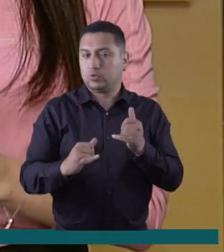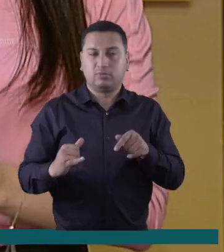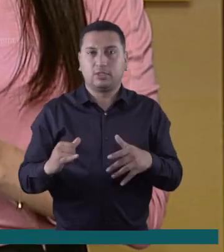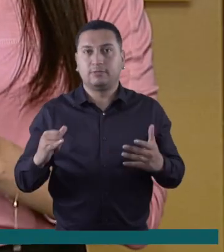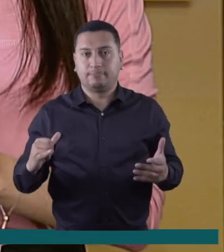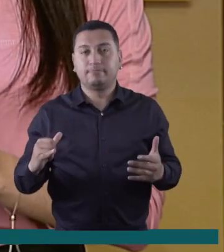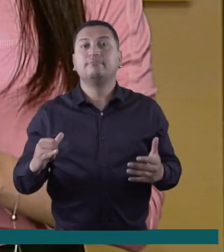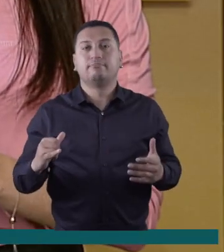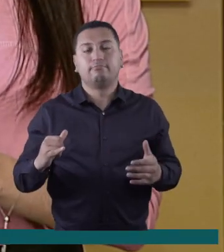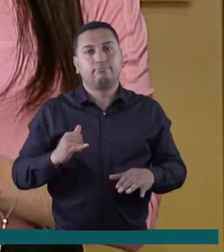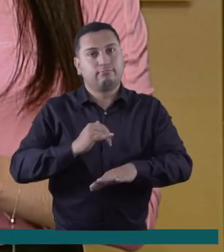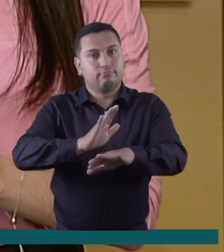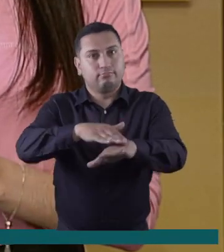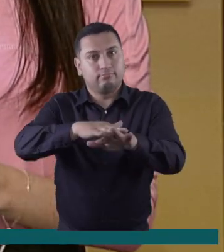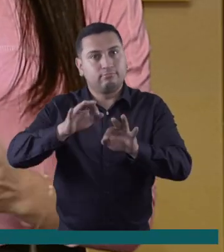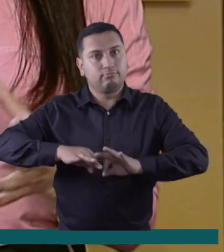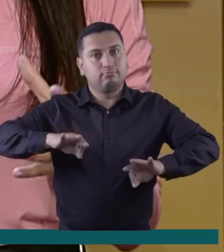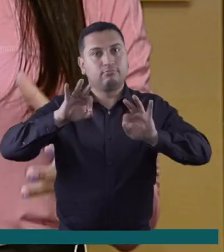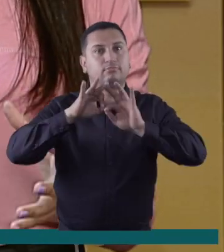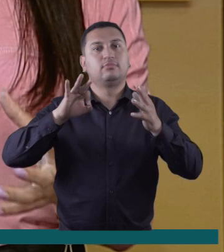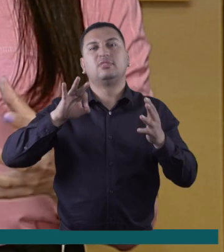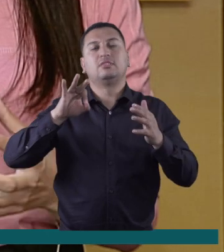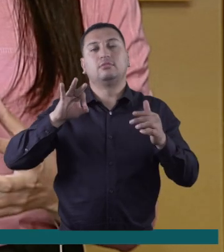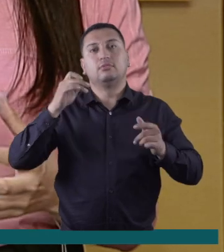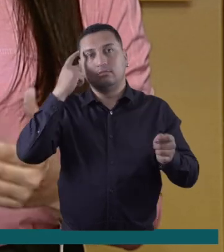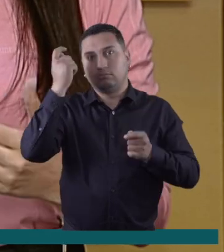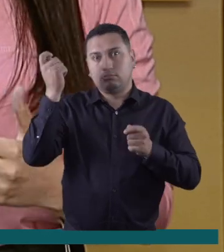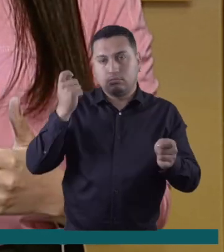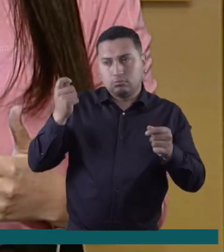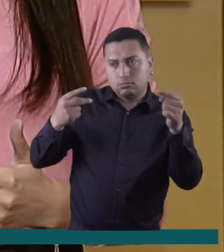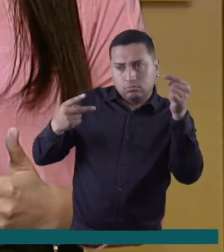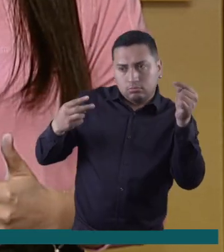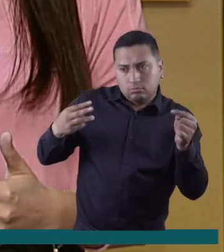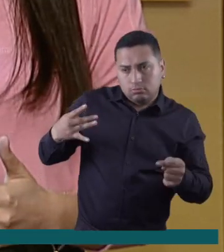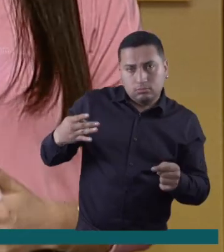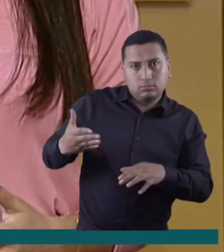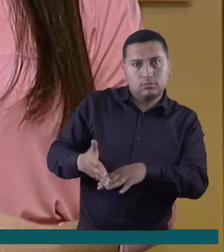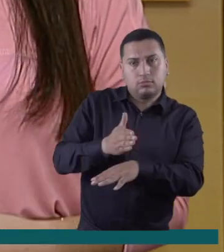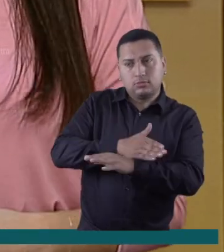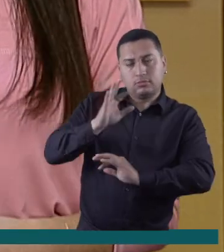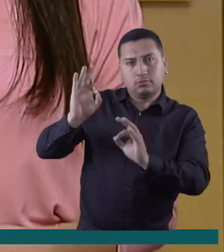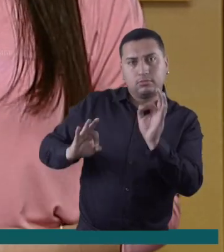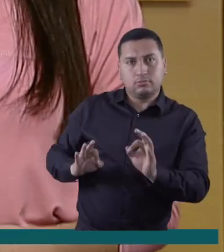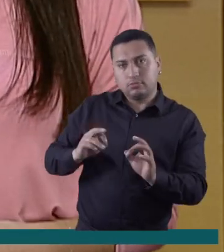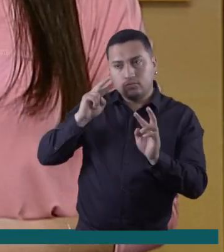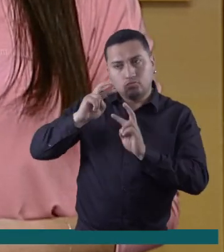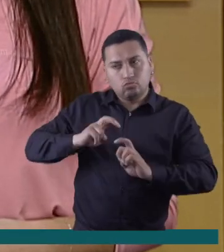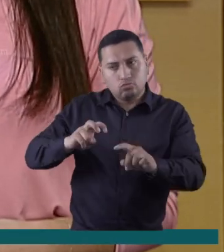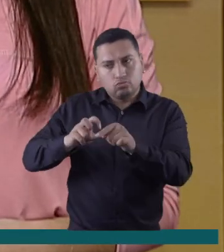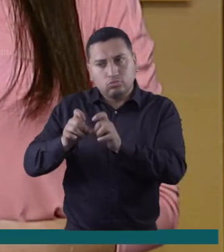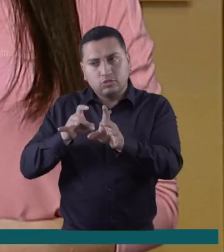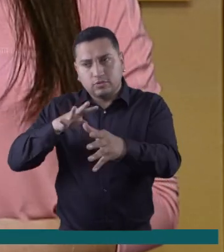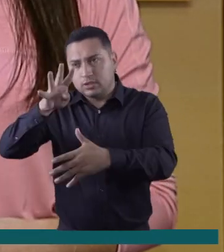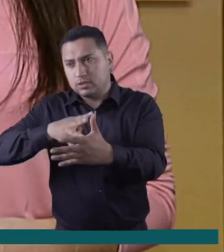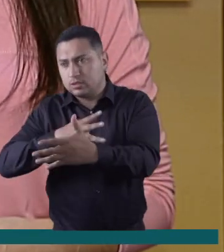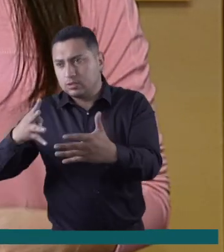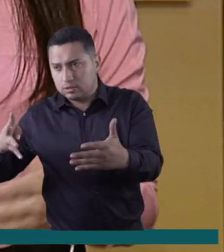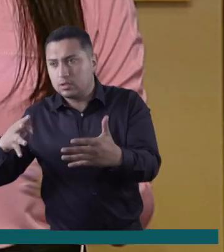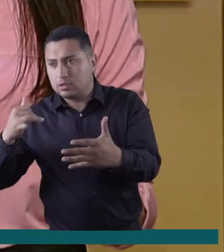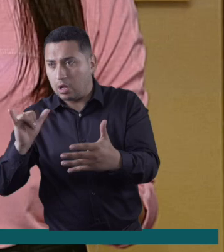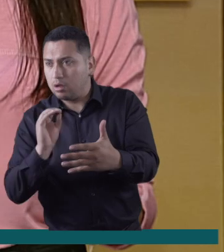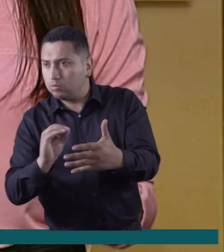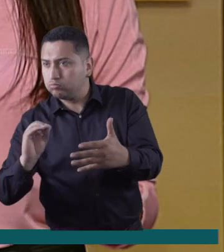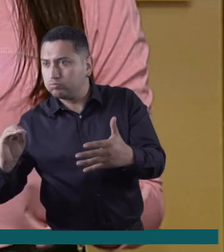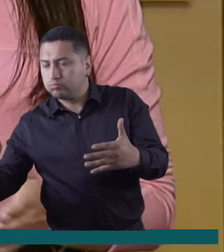último, vale la pena resaltar la importancia de organizar las estrategias con antelación. Investiga las fechas conmemorativas y